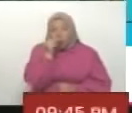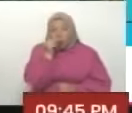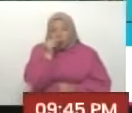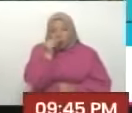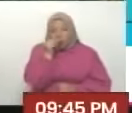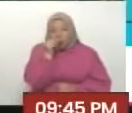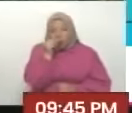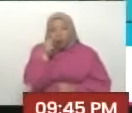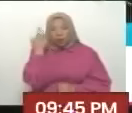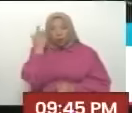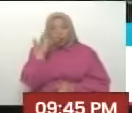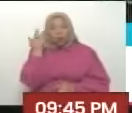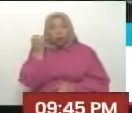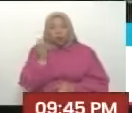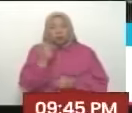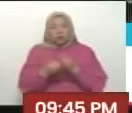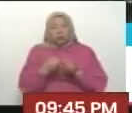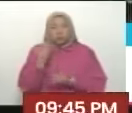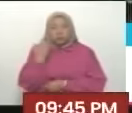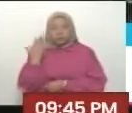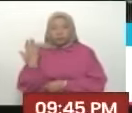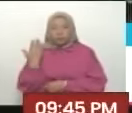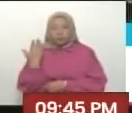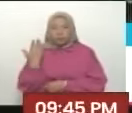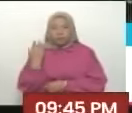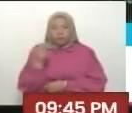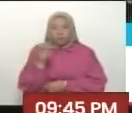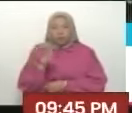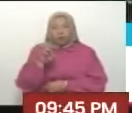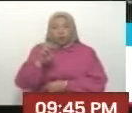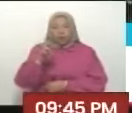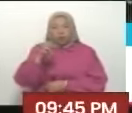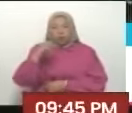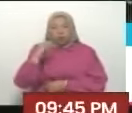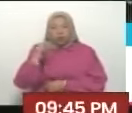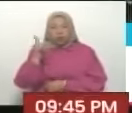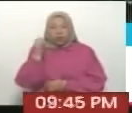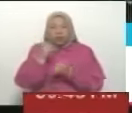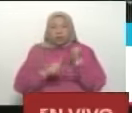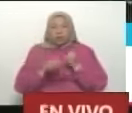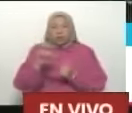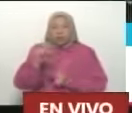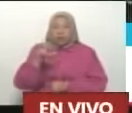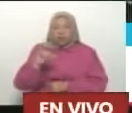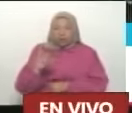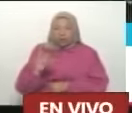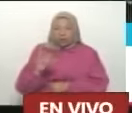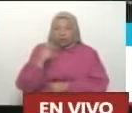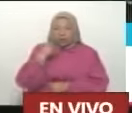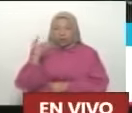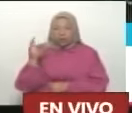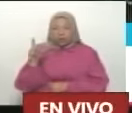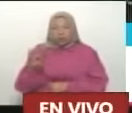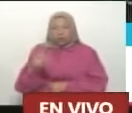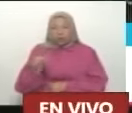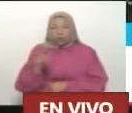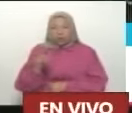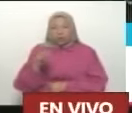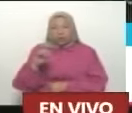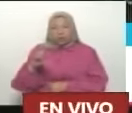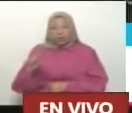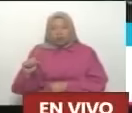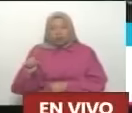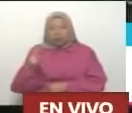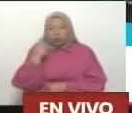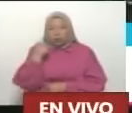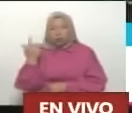creadores de contenidos. Verónica Ali, Verónica, Gabriela Gómez, Gabriela